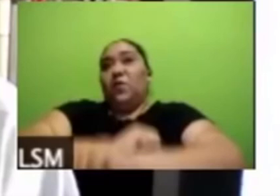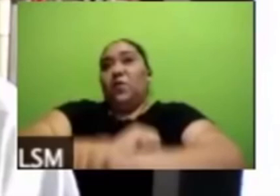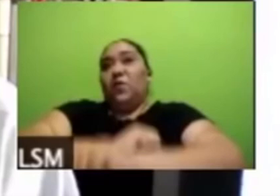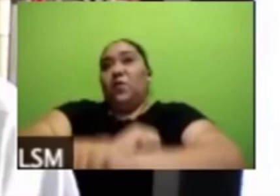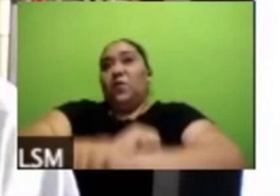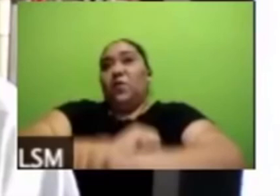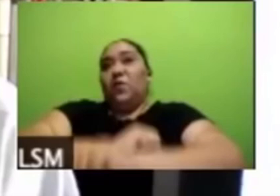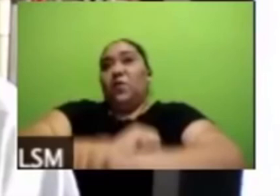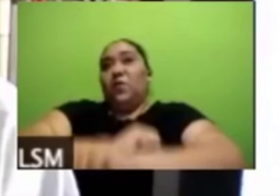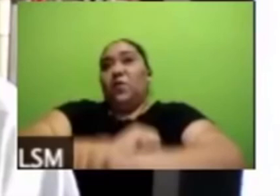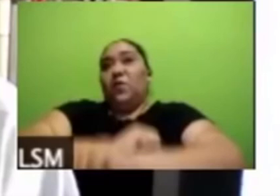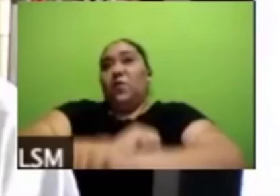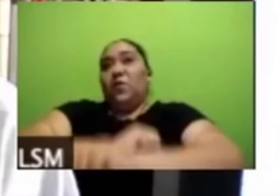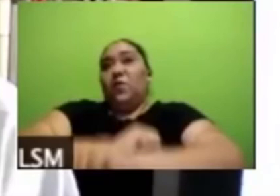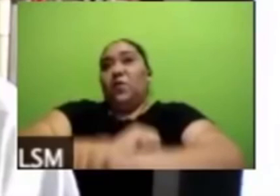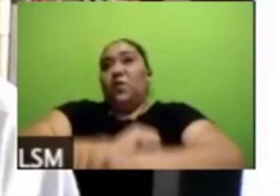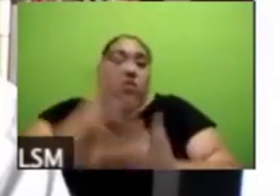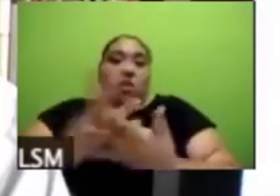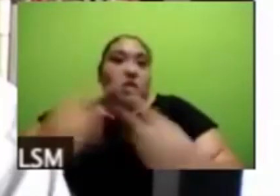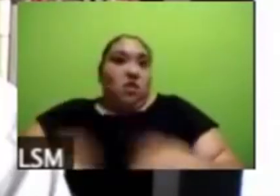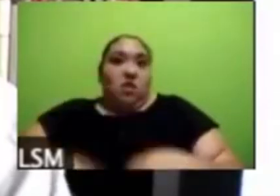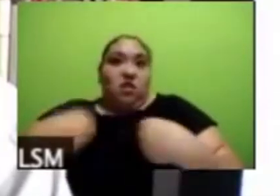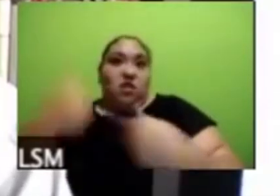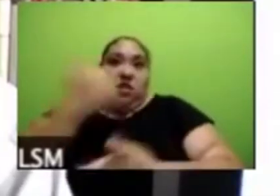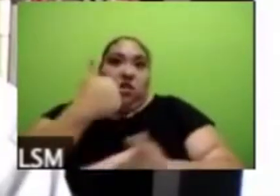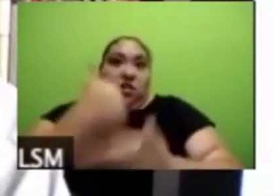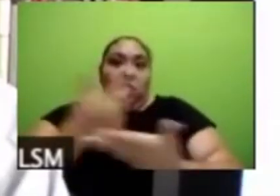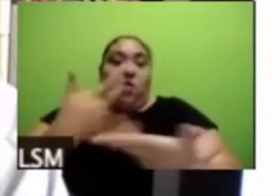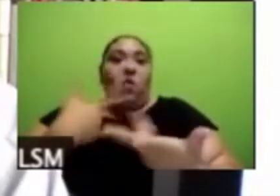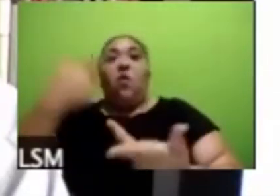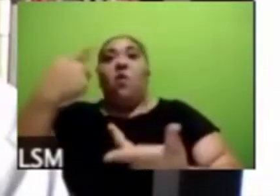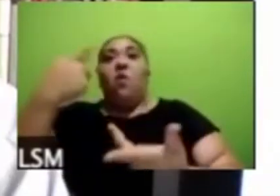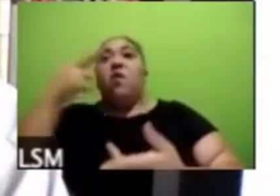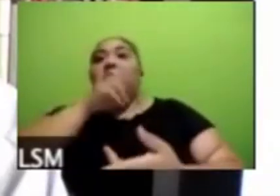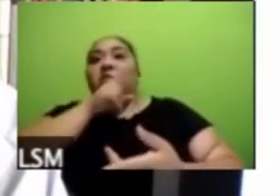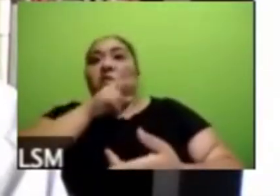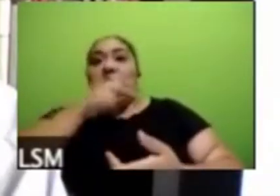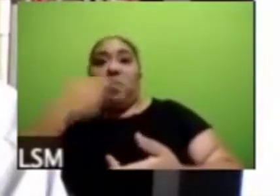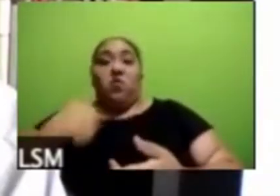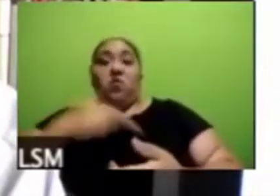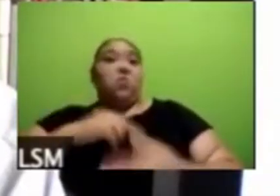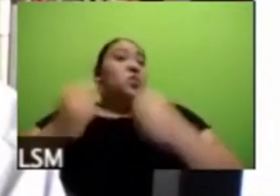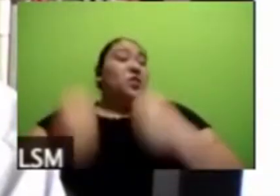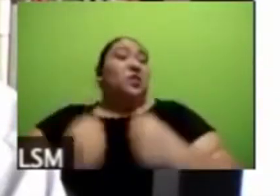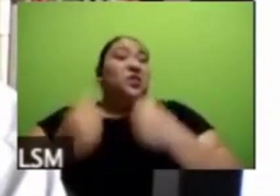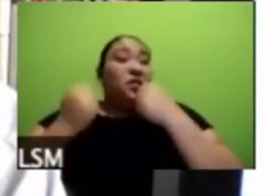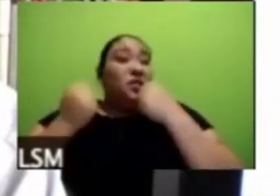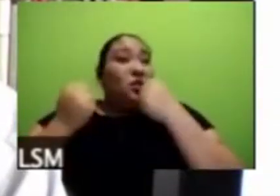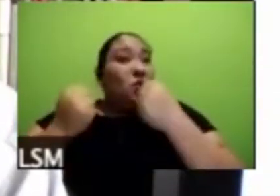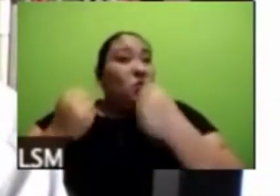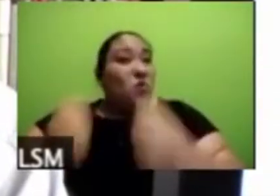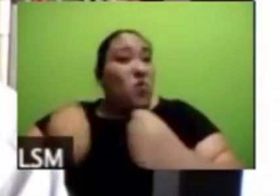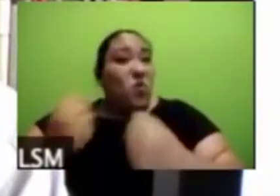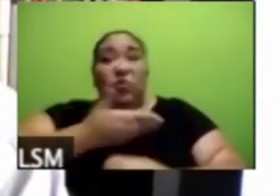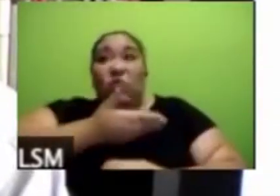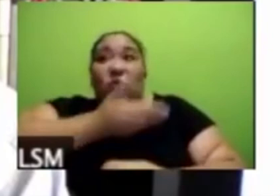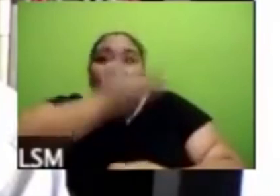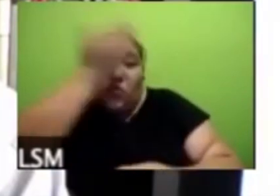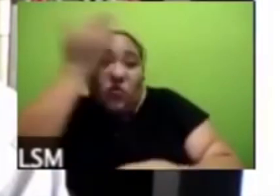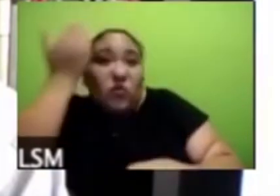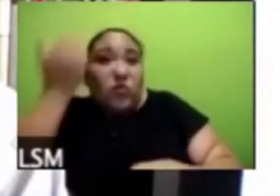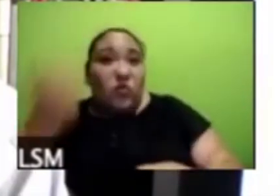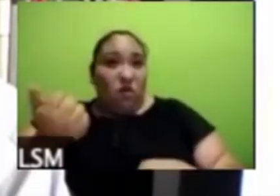preocupado en ello no estamos seguros tampoco de que salir de esta emergencia y entrar en una nueva